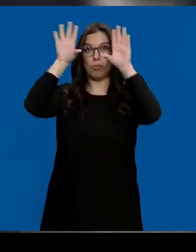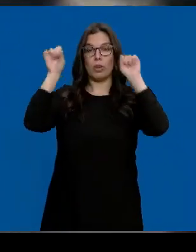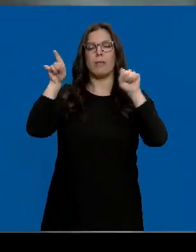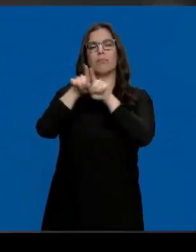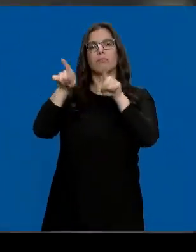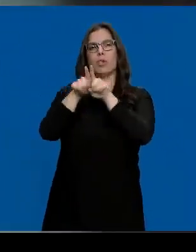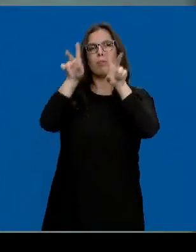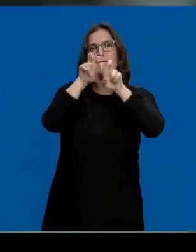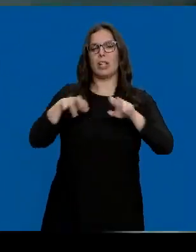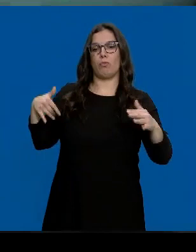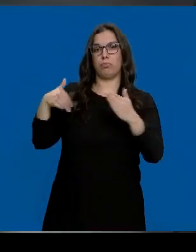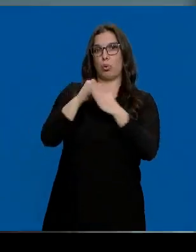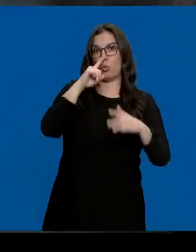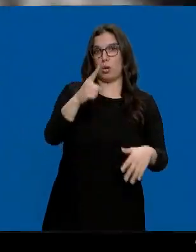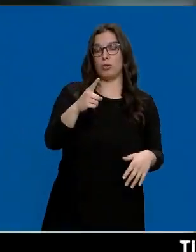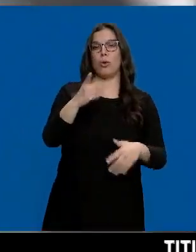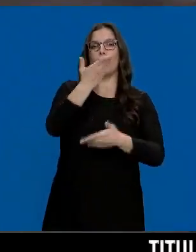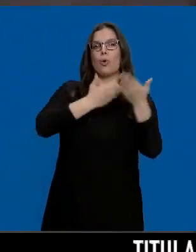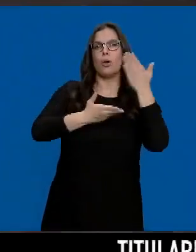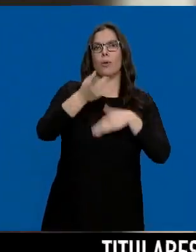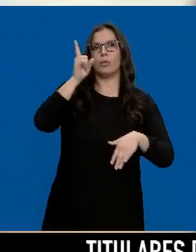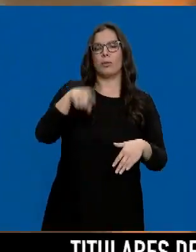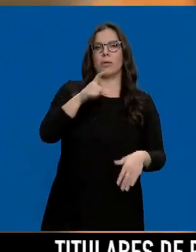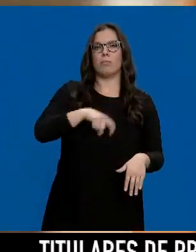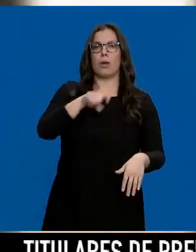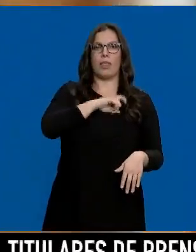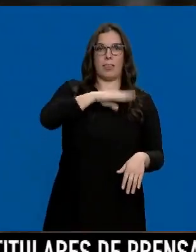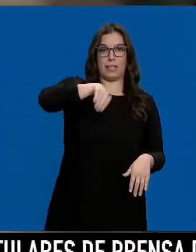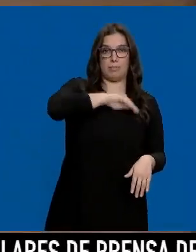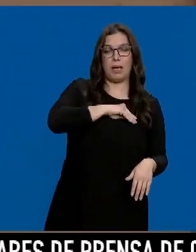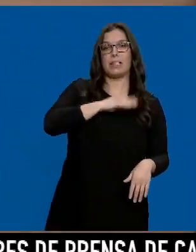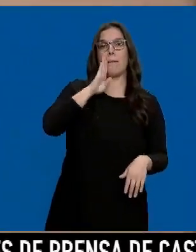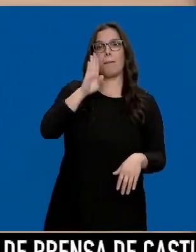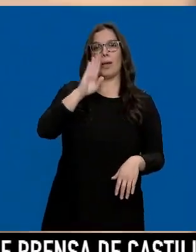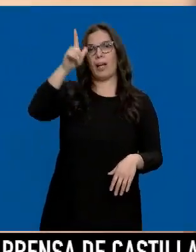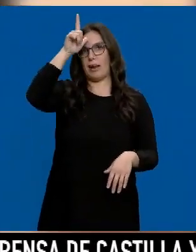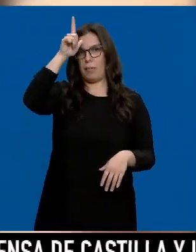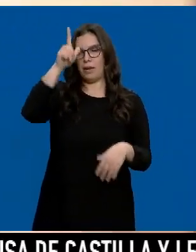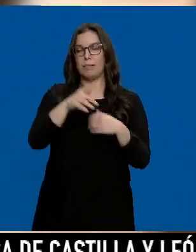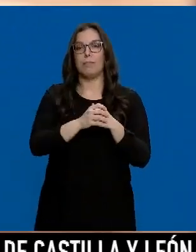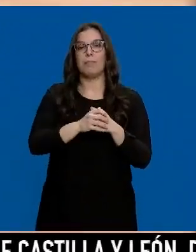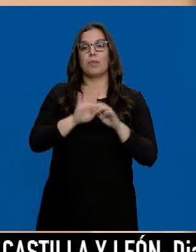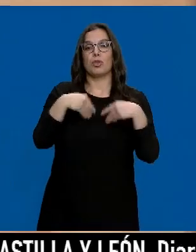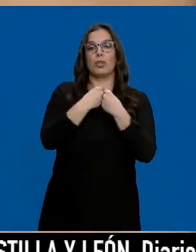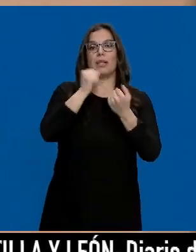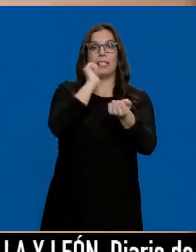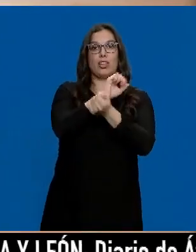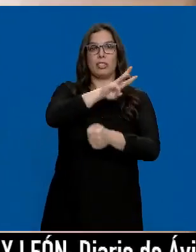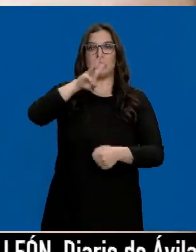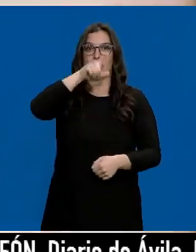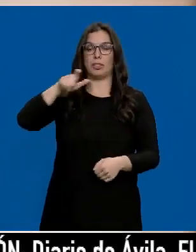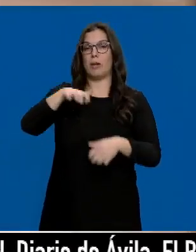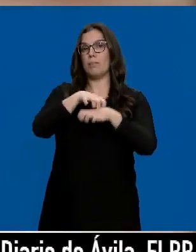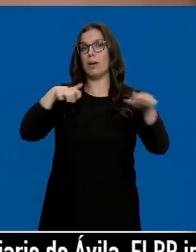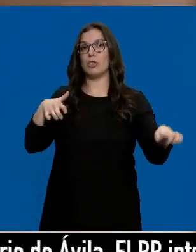investigación que comenzó hace un año, con la colaboración de las policías española, belga y alemana. Hay 33 detenidos, la mayoría